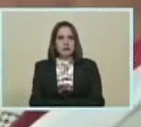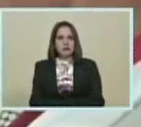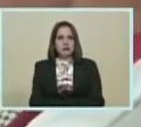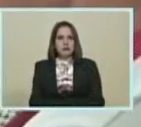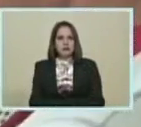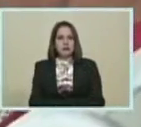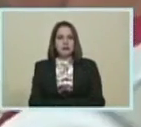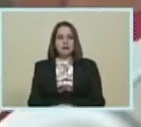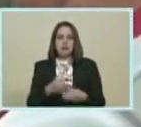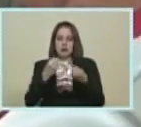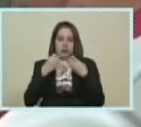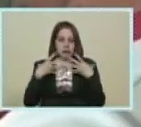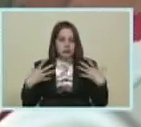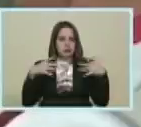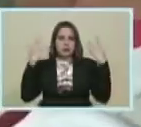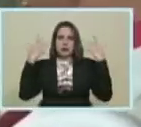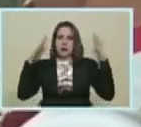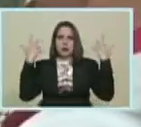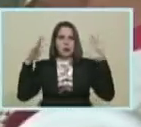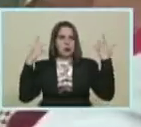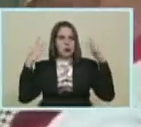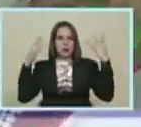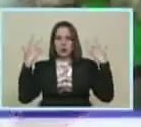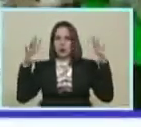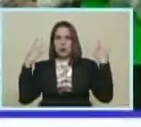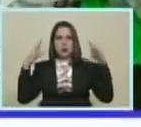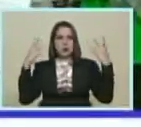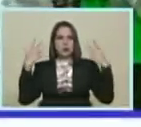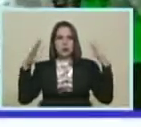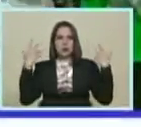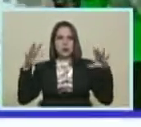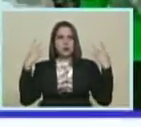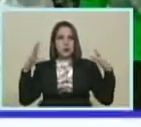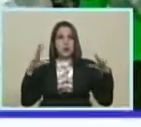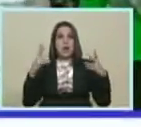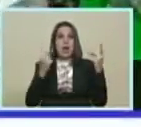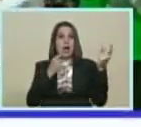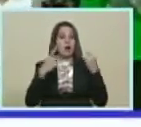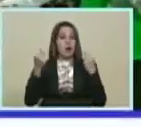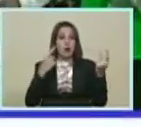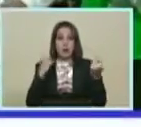Muy bien Un gran aplauso Desde aquí También Economía